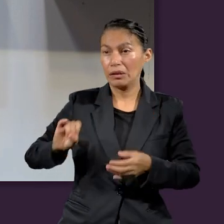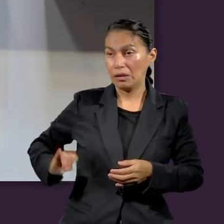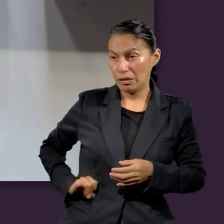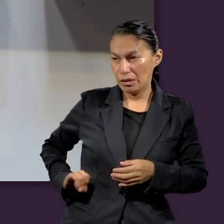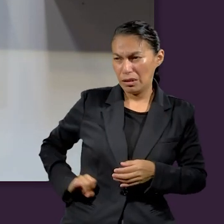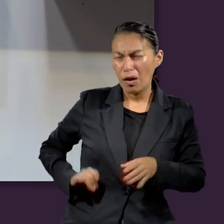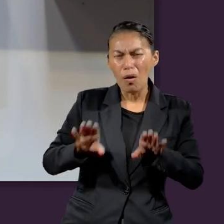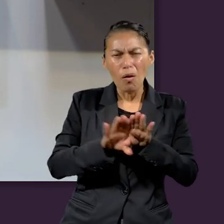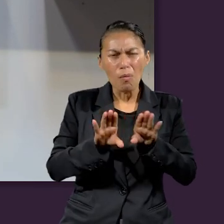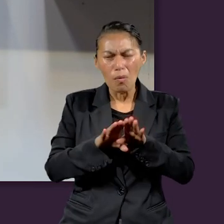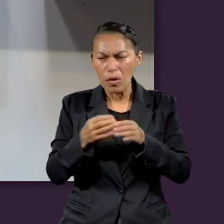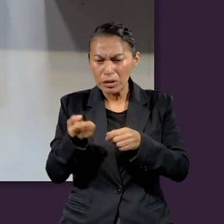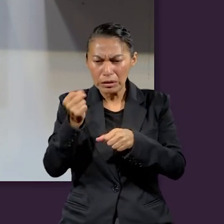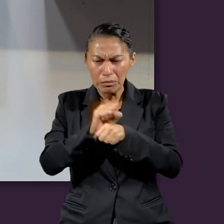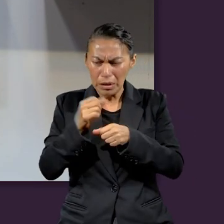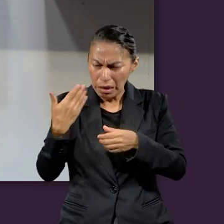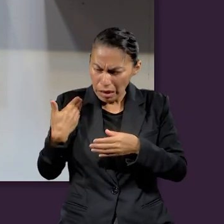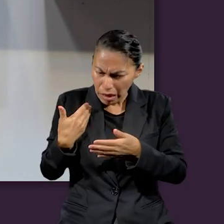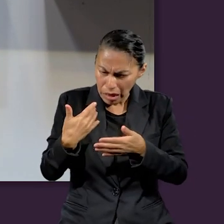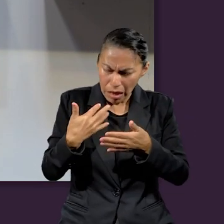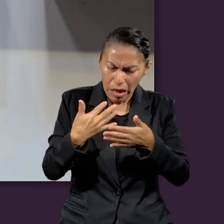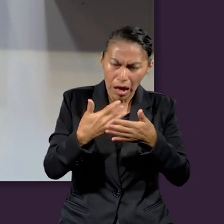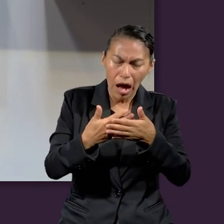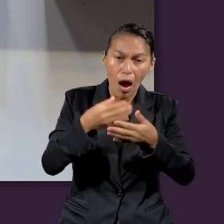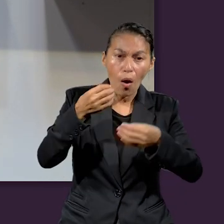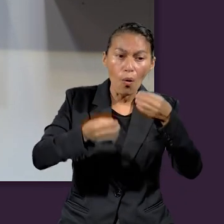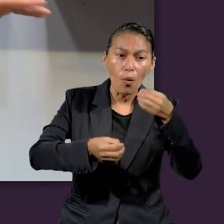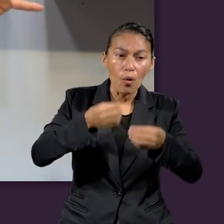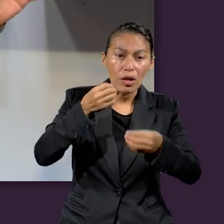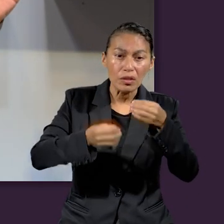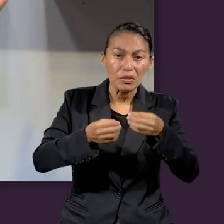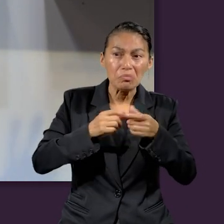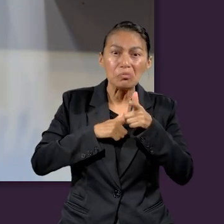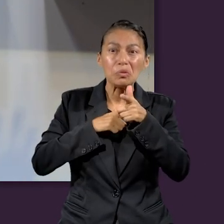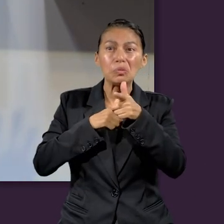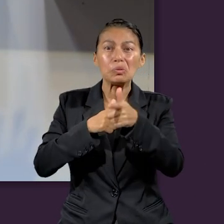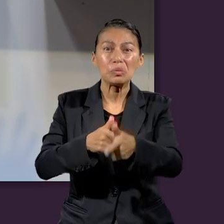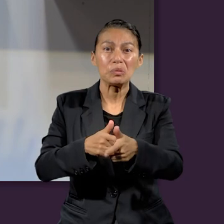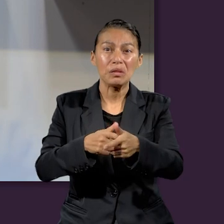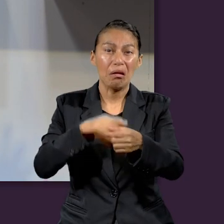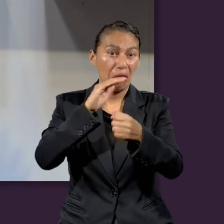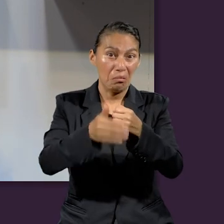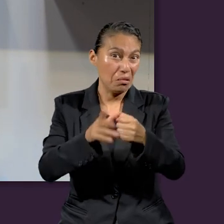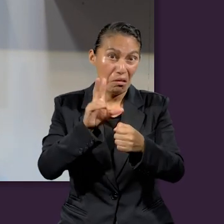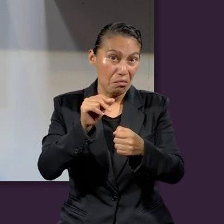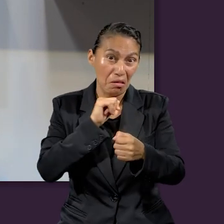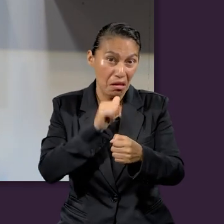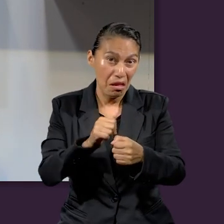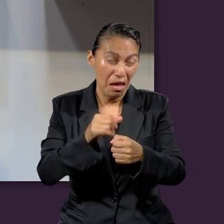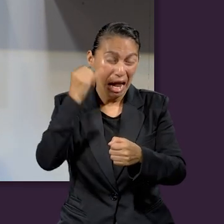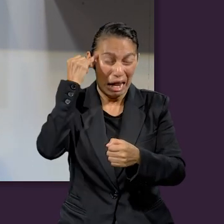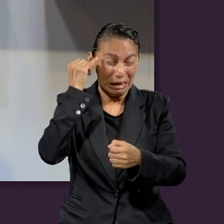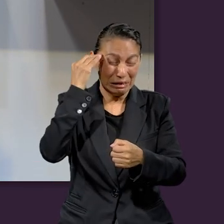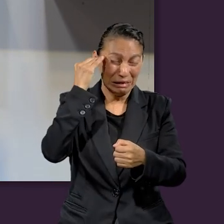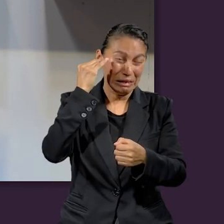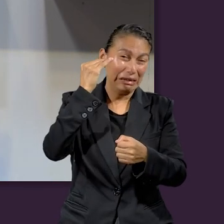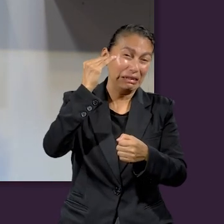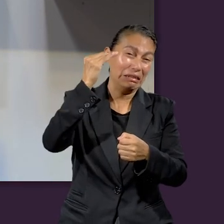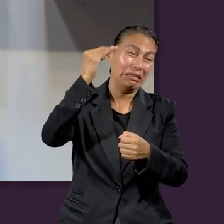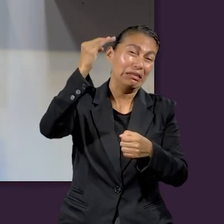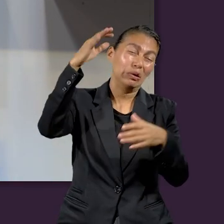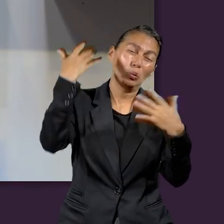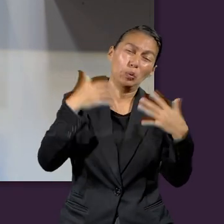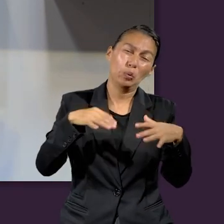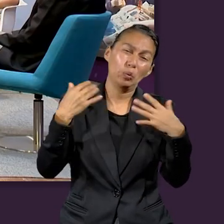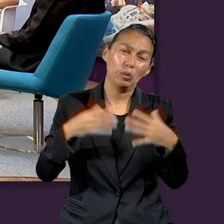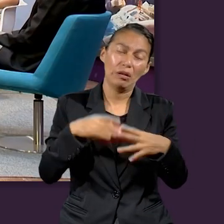interesante que en esta semana estudiamos un juicio que no se ha terminado. Yo creo que es el juicio, por así decirlo, yo creo,